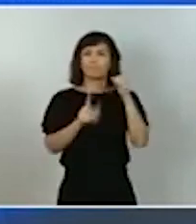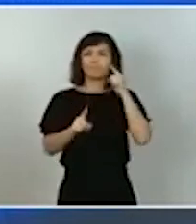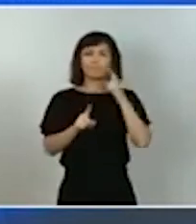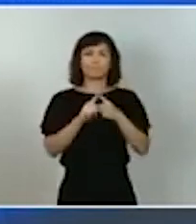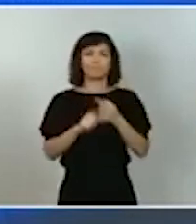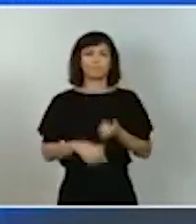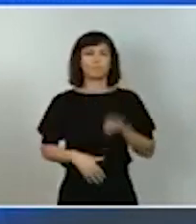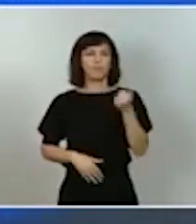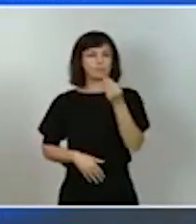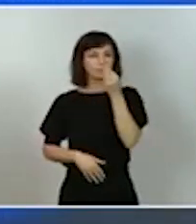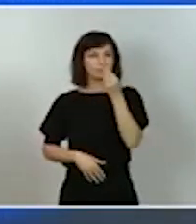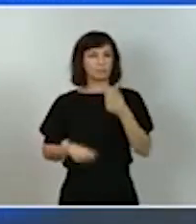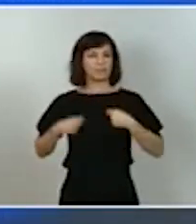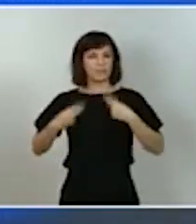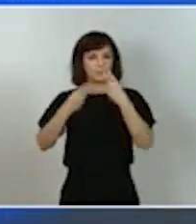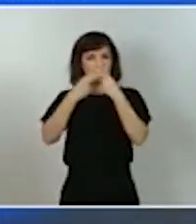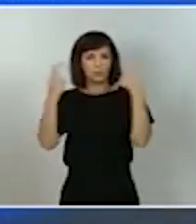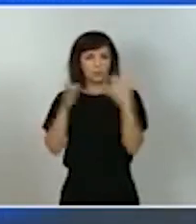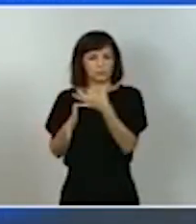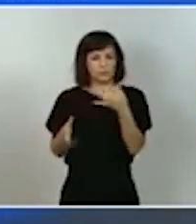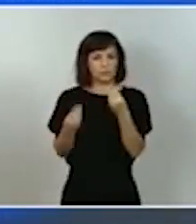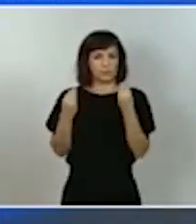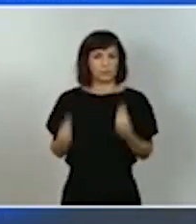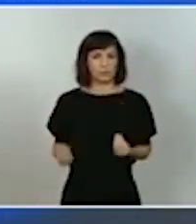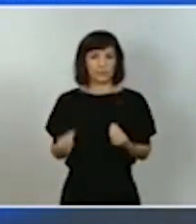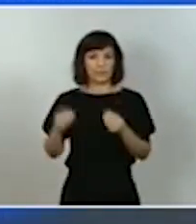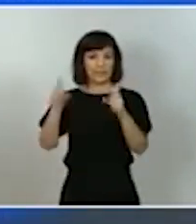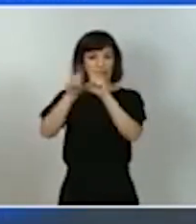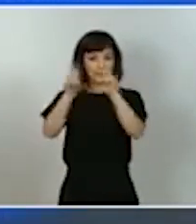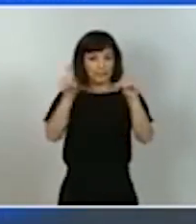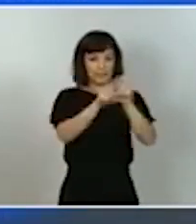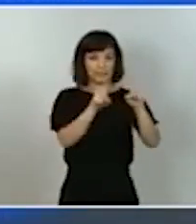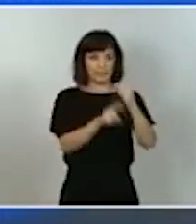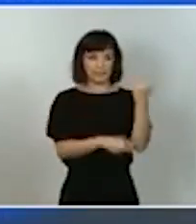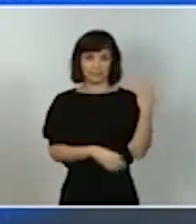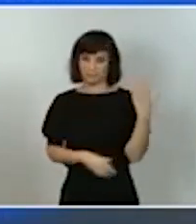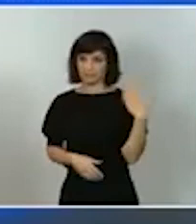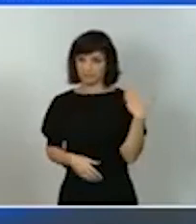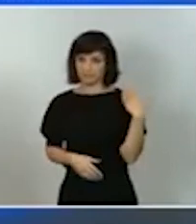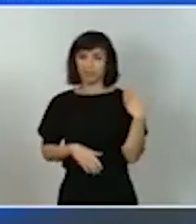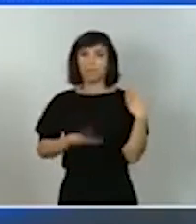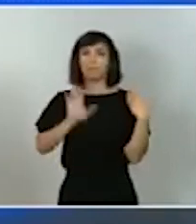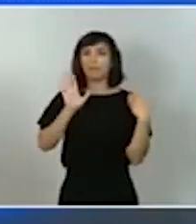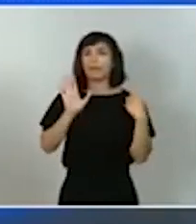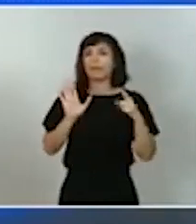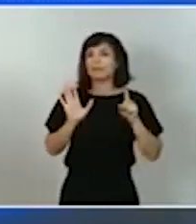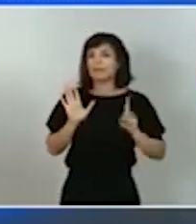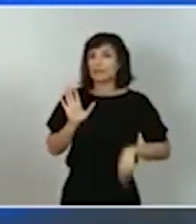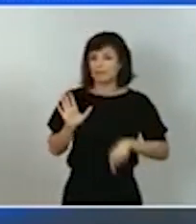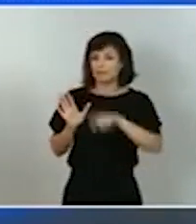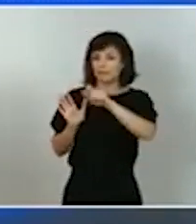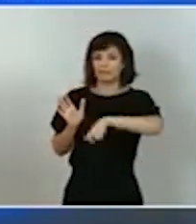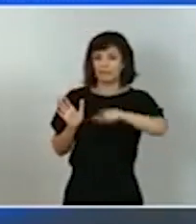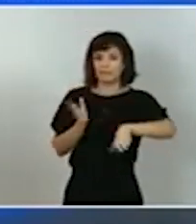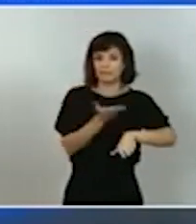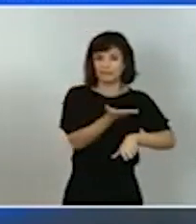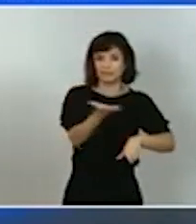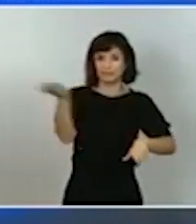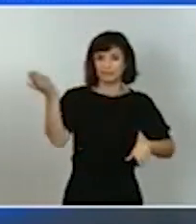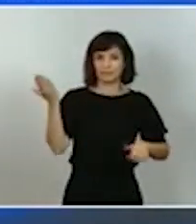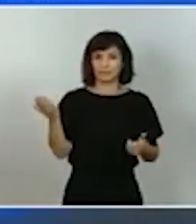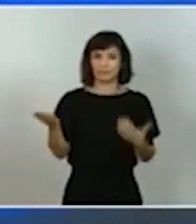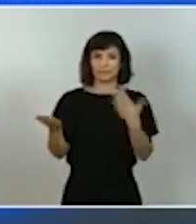gasto público esto no solamente nos lo dicen las empresas los empresarios y empresarias nos lo dicen también los propios ciudadanos cuando se acercan a una